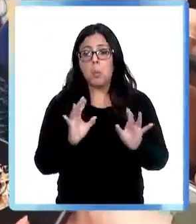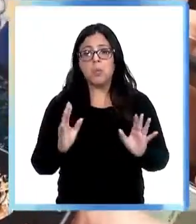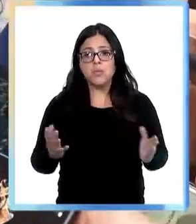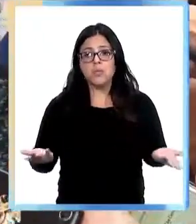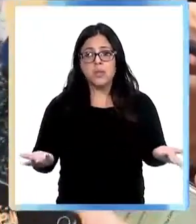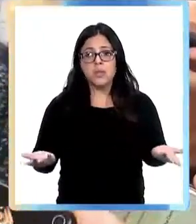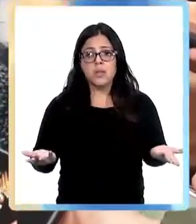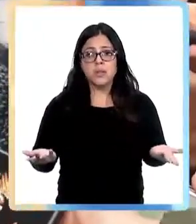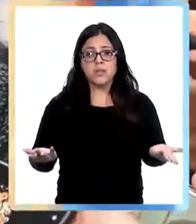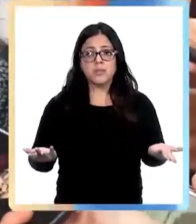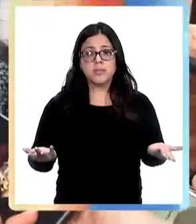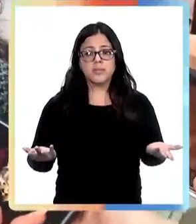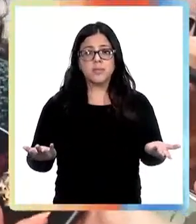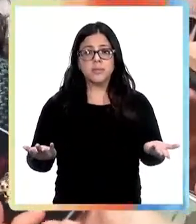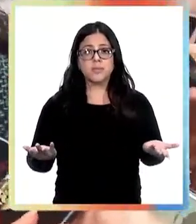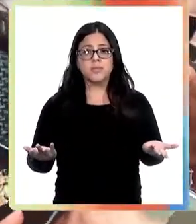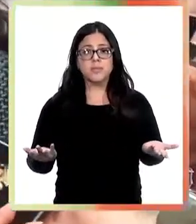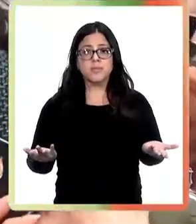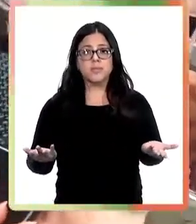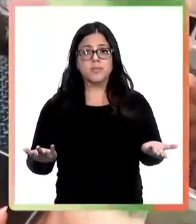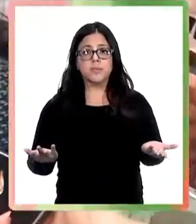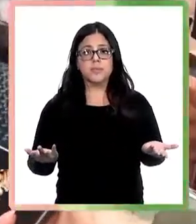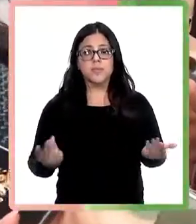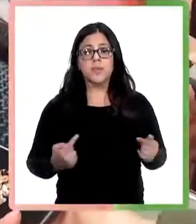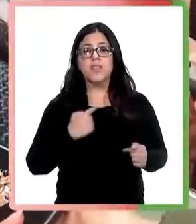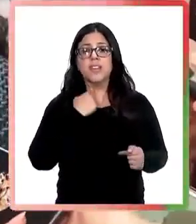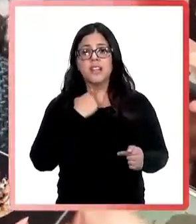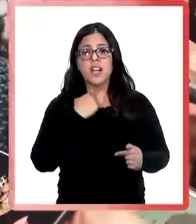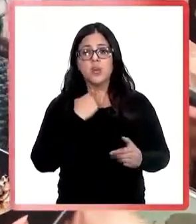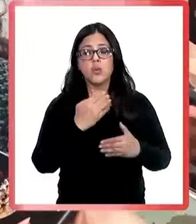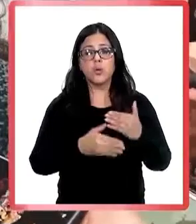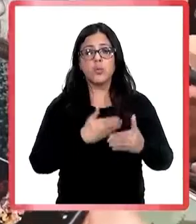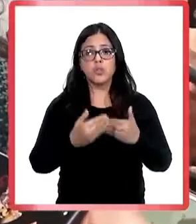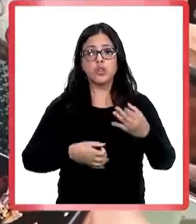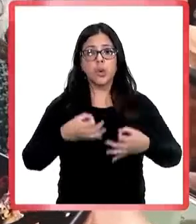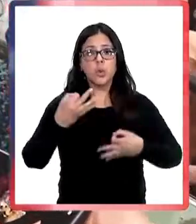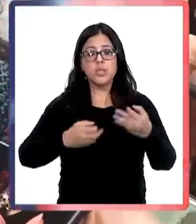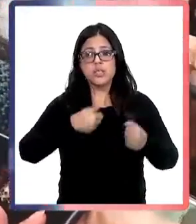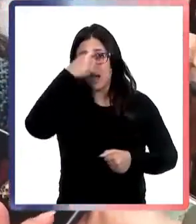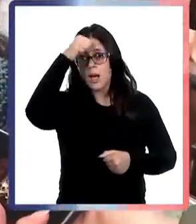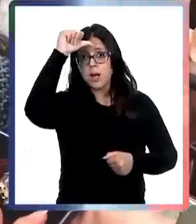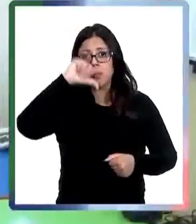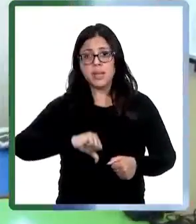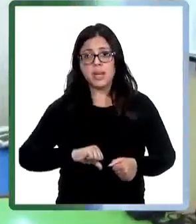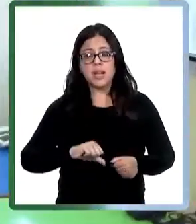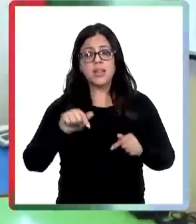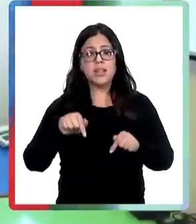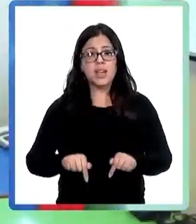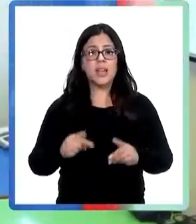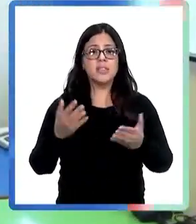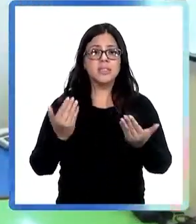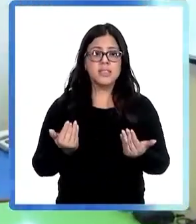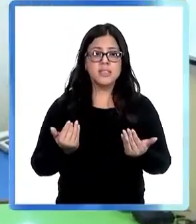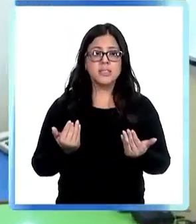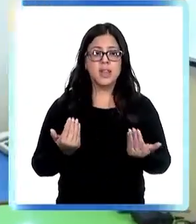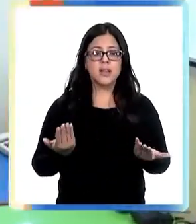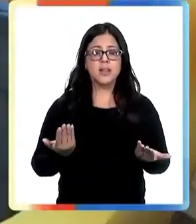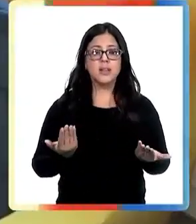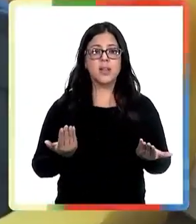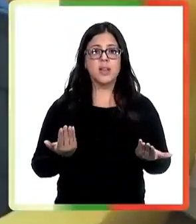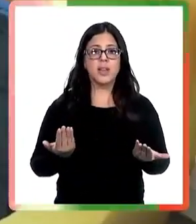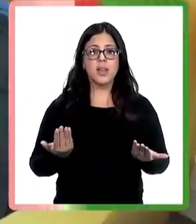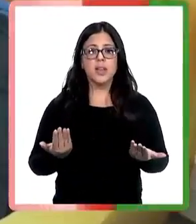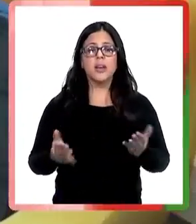penal específicamente y que requiere para estos efectos que se vean protegidos en sus derechos. Una ley que nace con el fin de